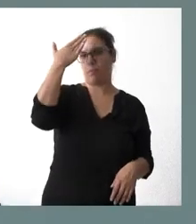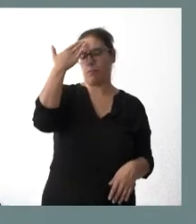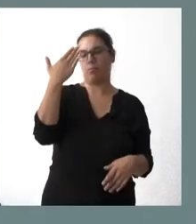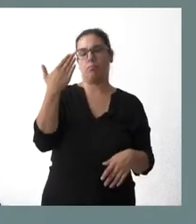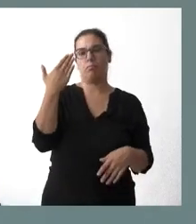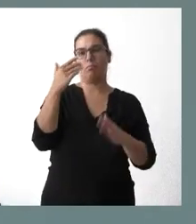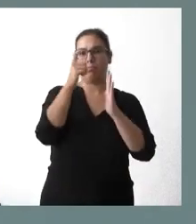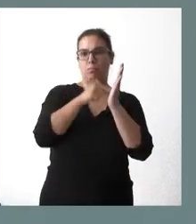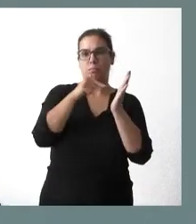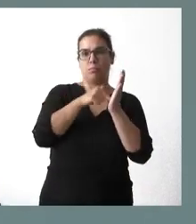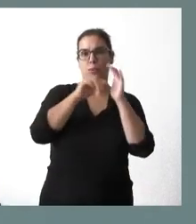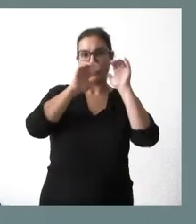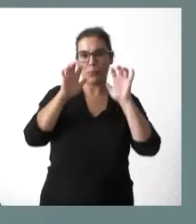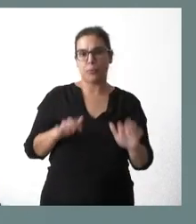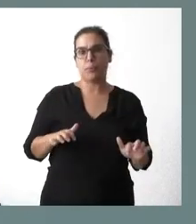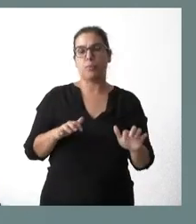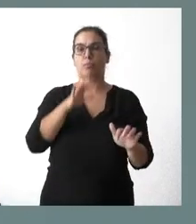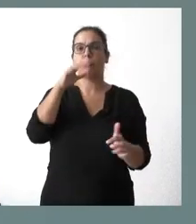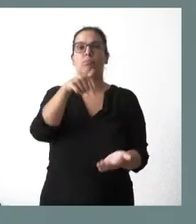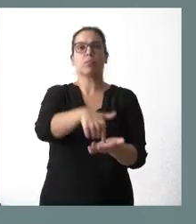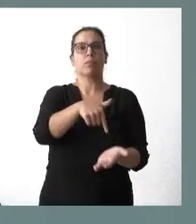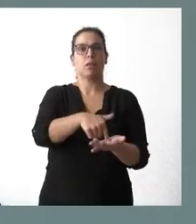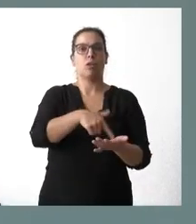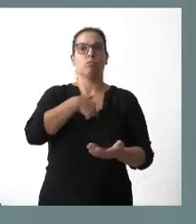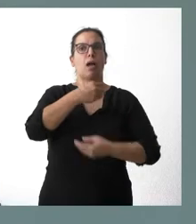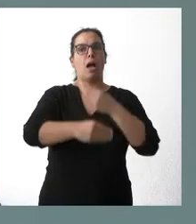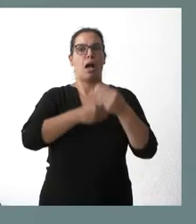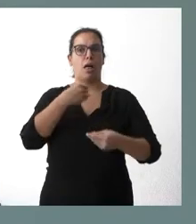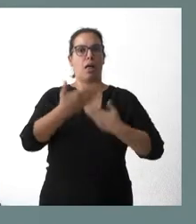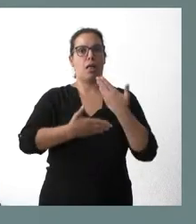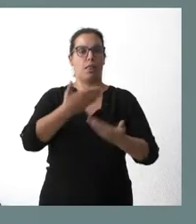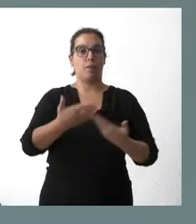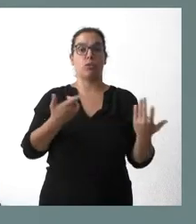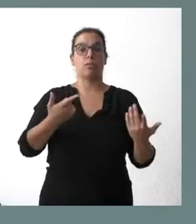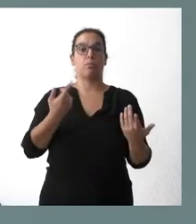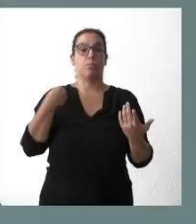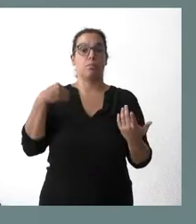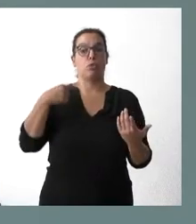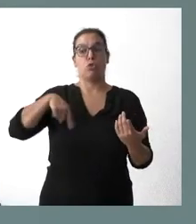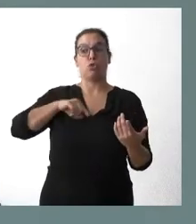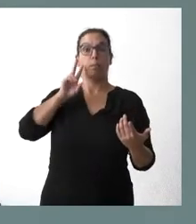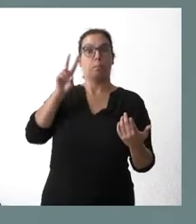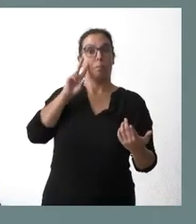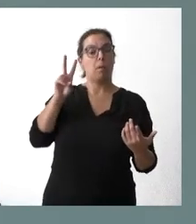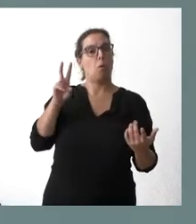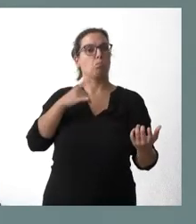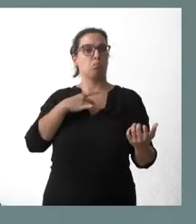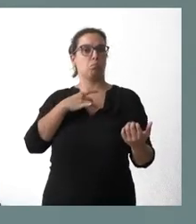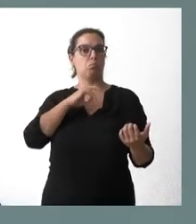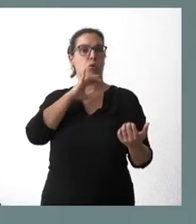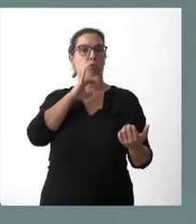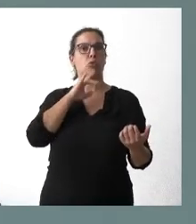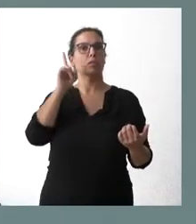una reivindicación que veníamos haciendo y, desde ese punto de vista, nos satisface comprobar que también el Gobierno puede